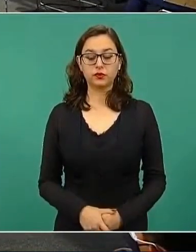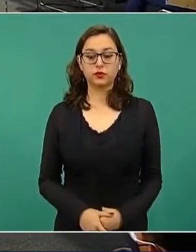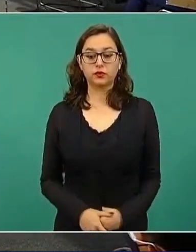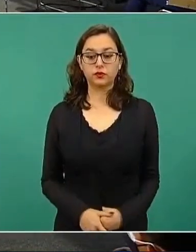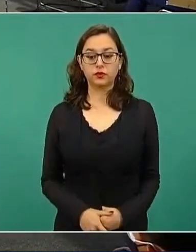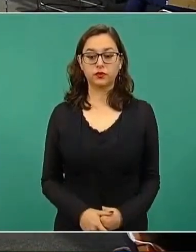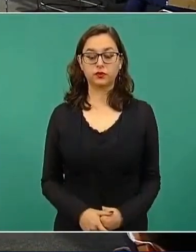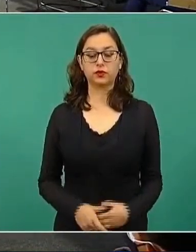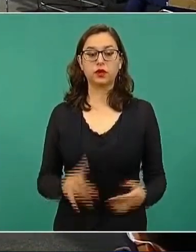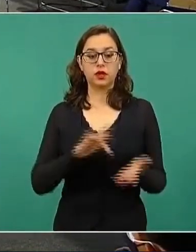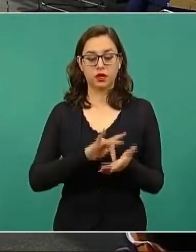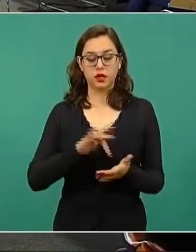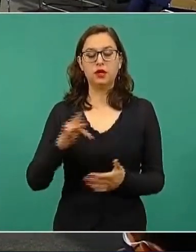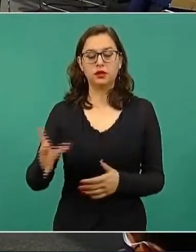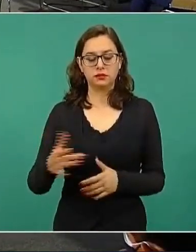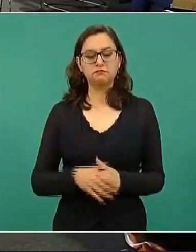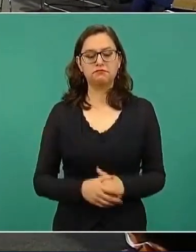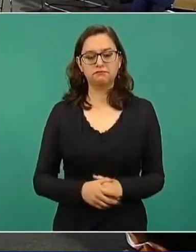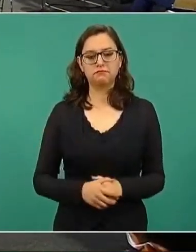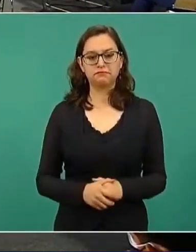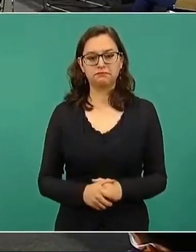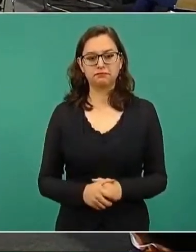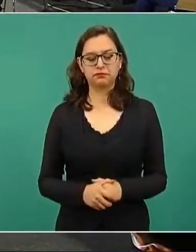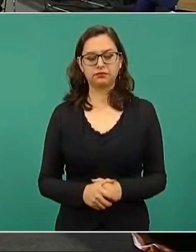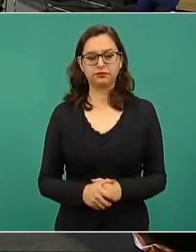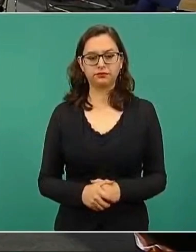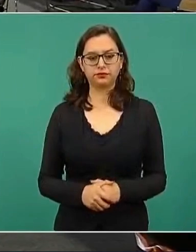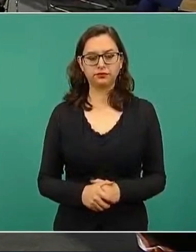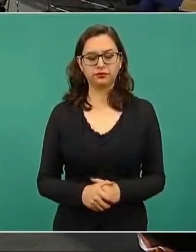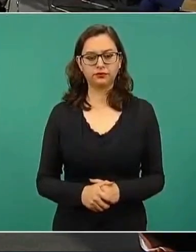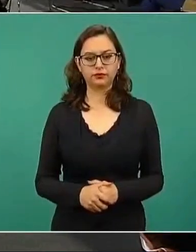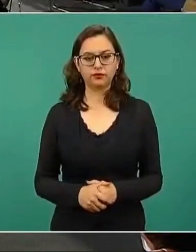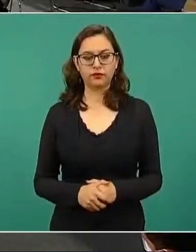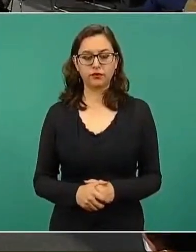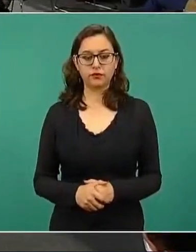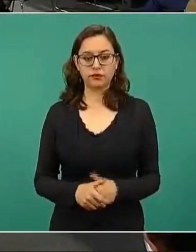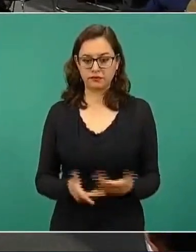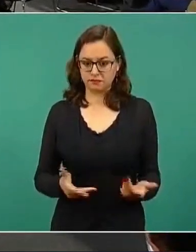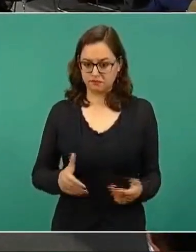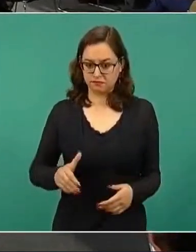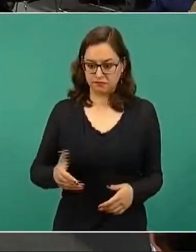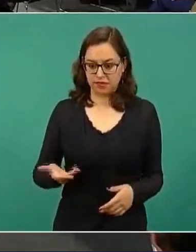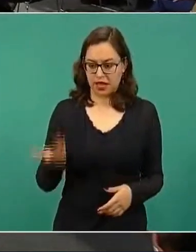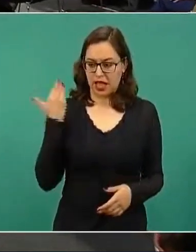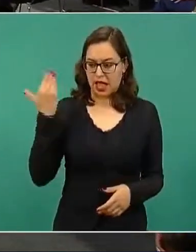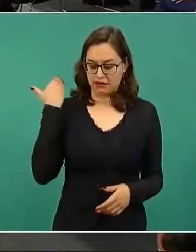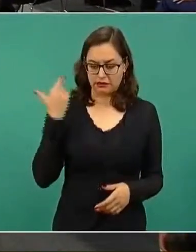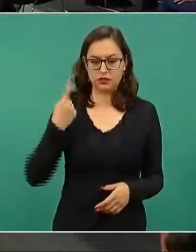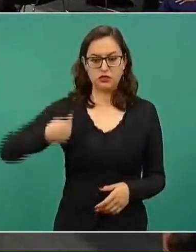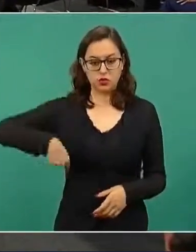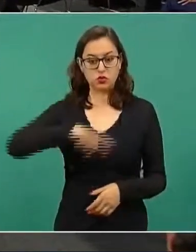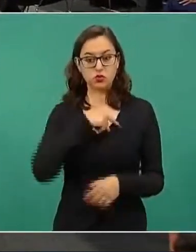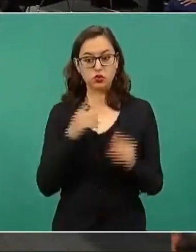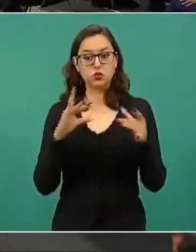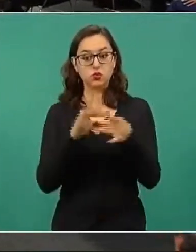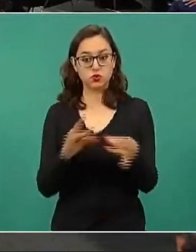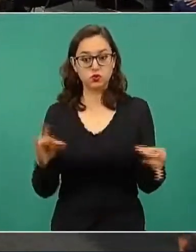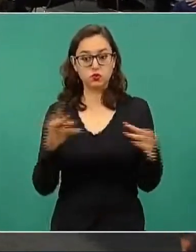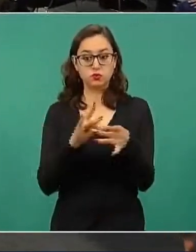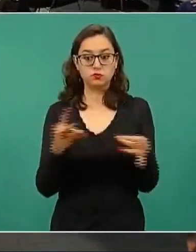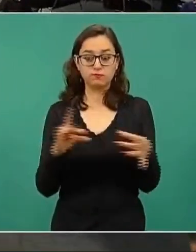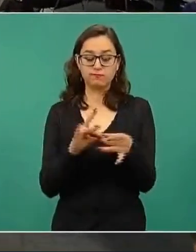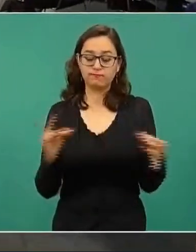Gracias por la pregunta. Como comentamos aquí hace un par de semanas, consideramos